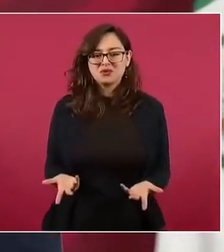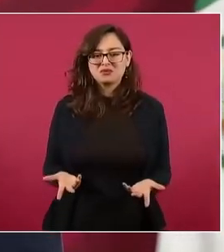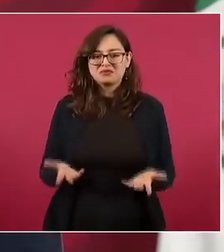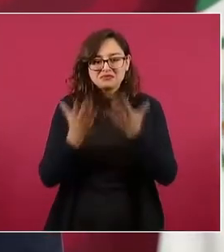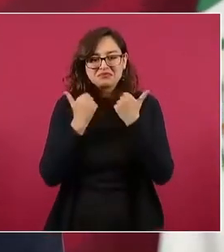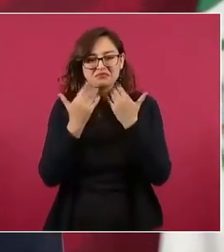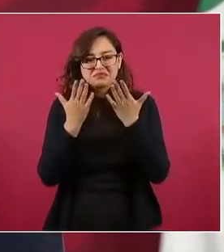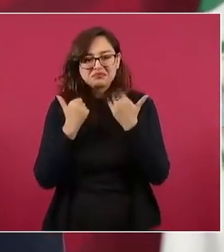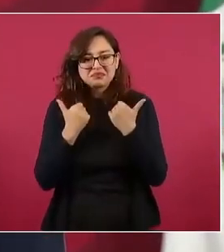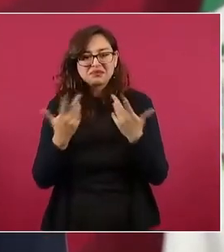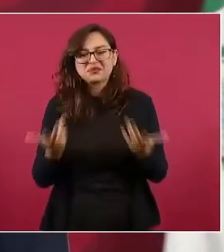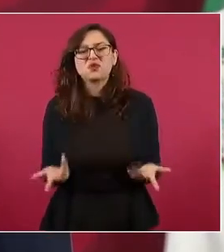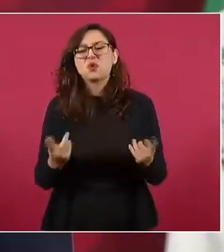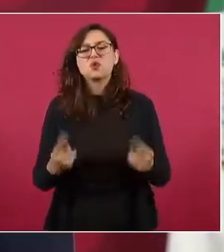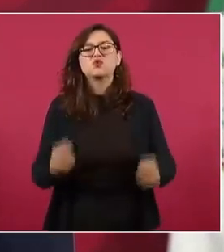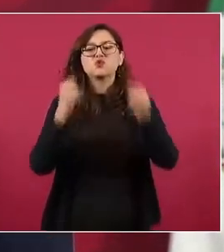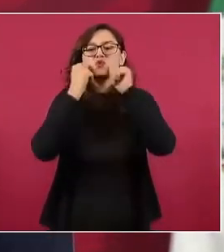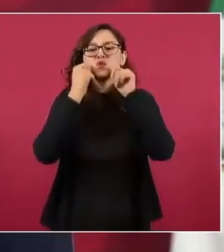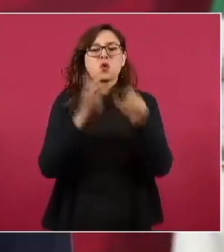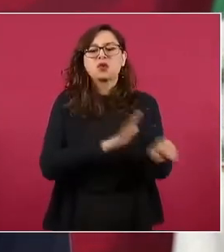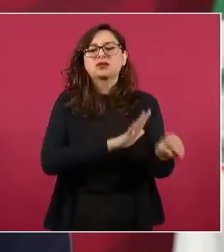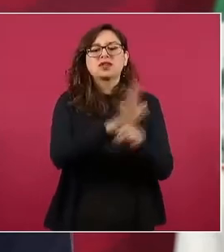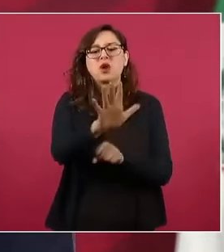Esos, sean del partido que sean,